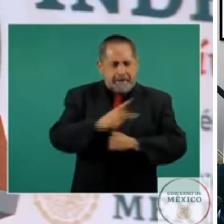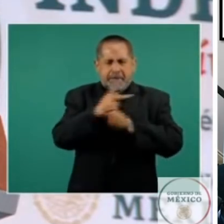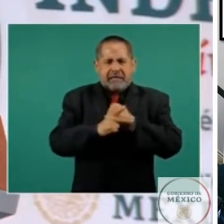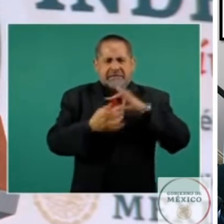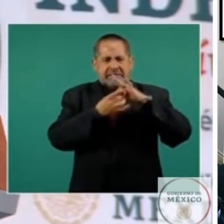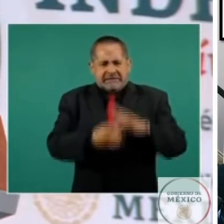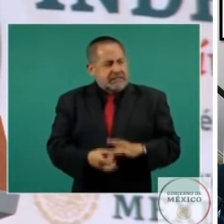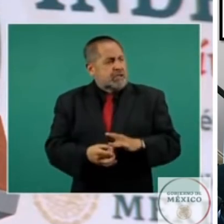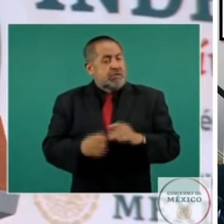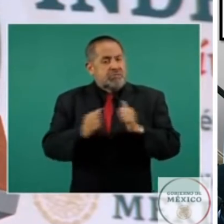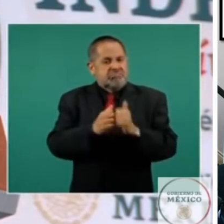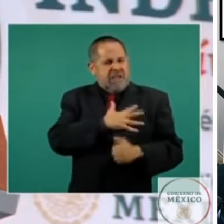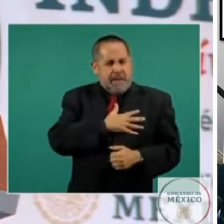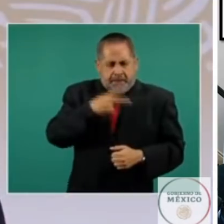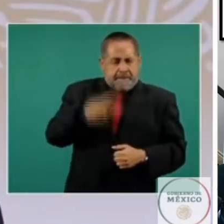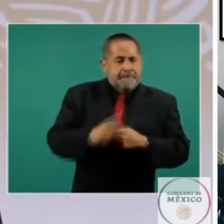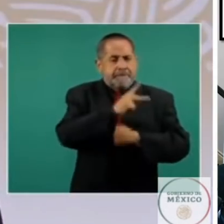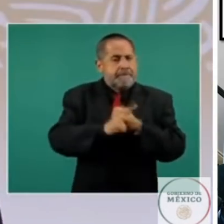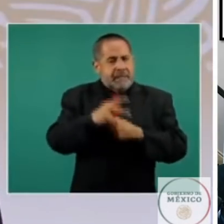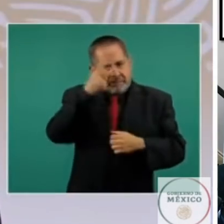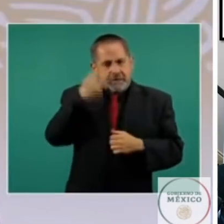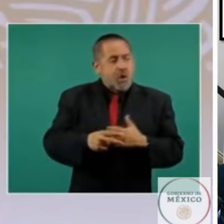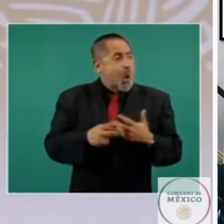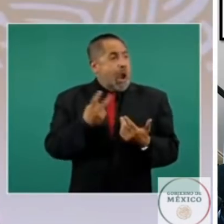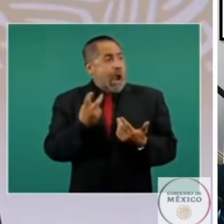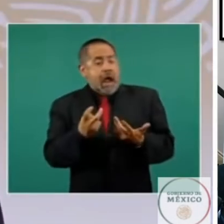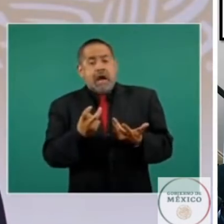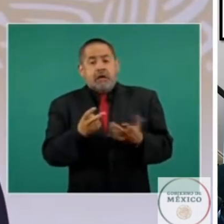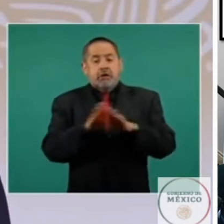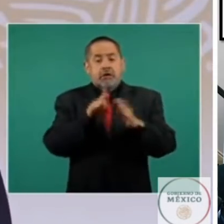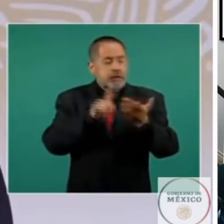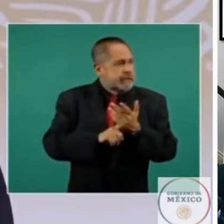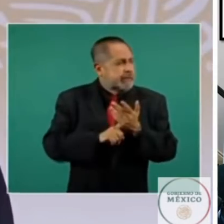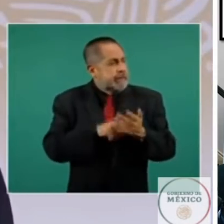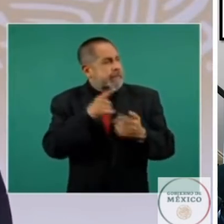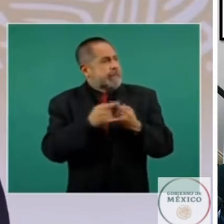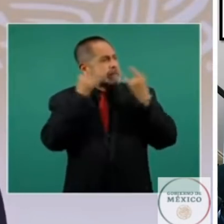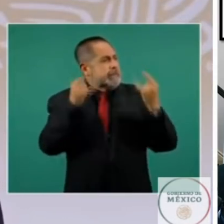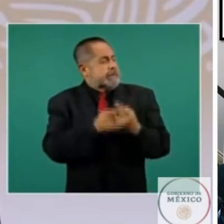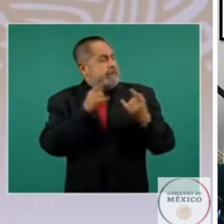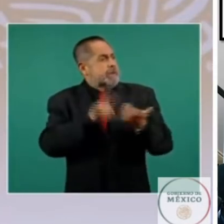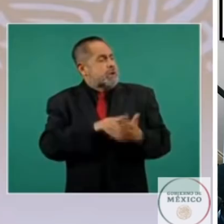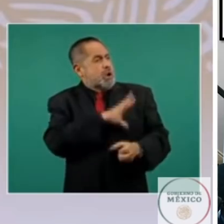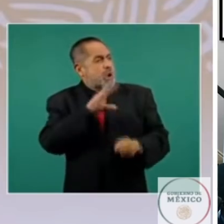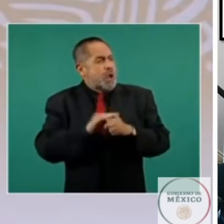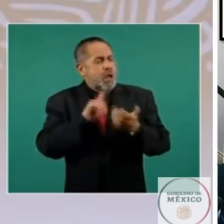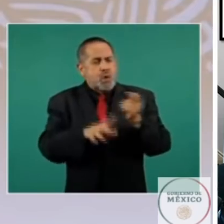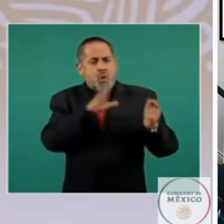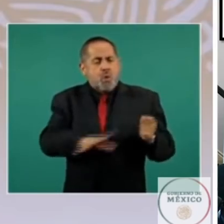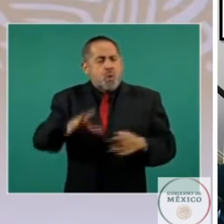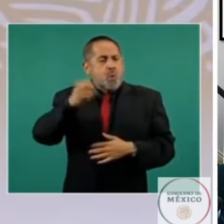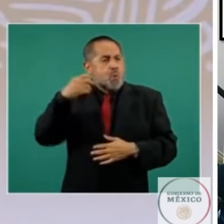la obra doble de la magnífica naturaleza y el dejo brillante de la leyenda y la epopeya se juntan en su rara medida